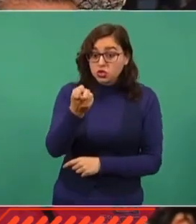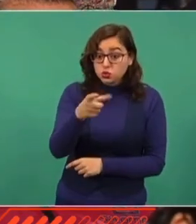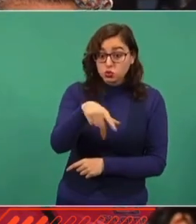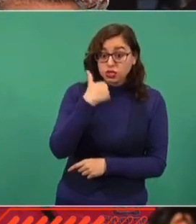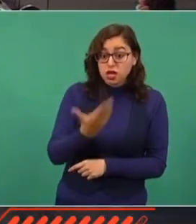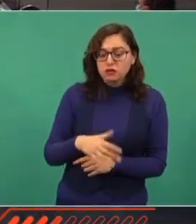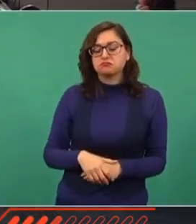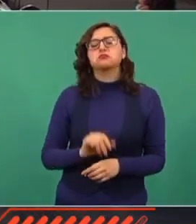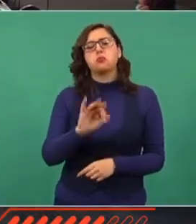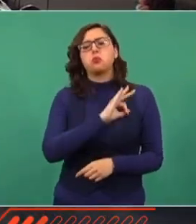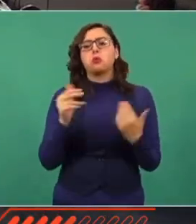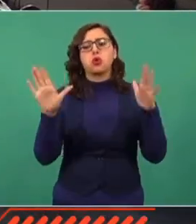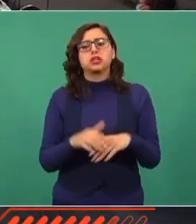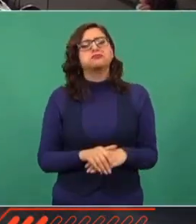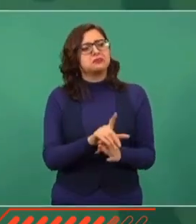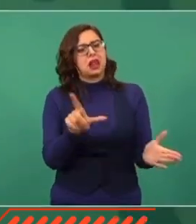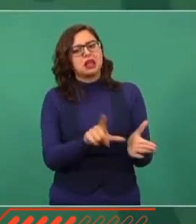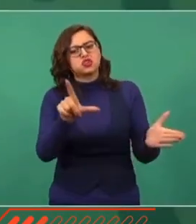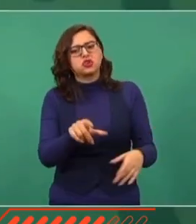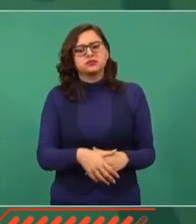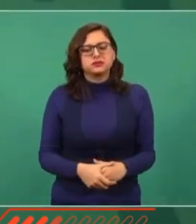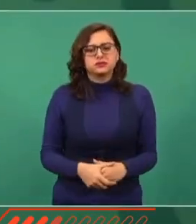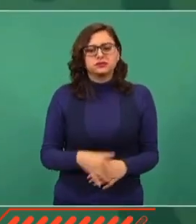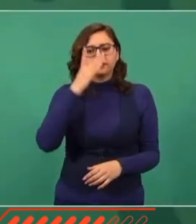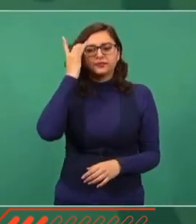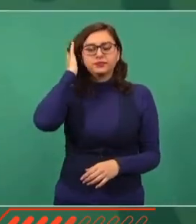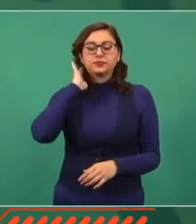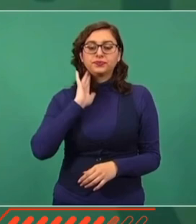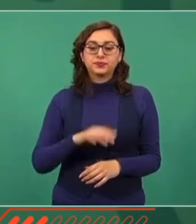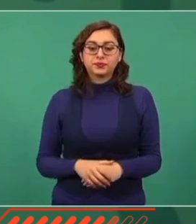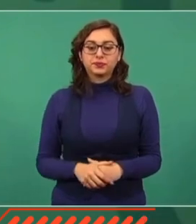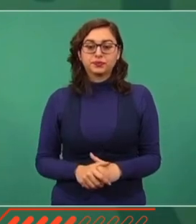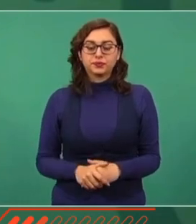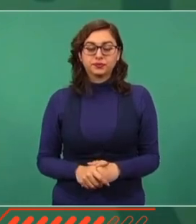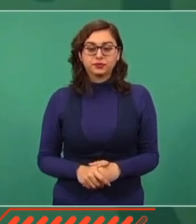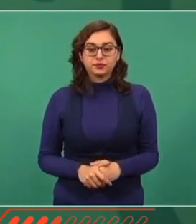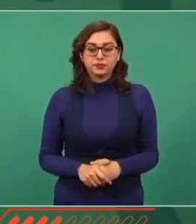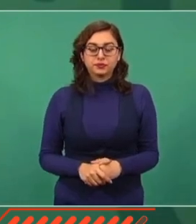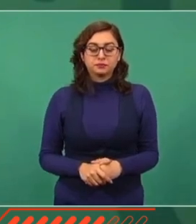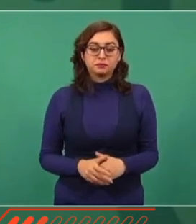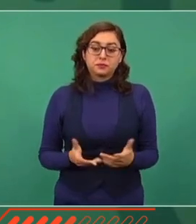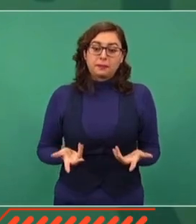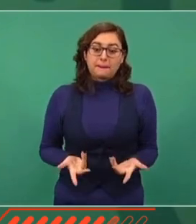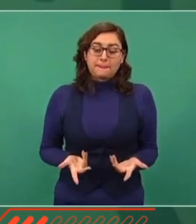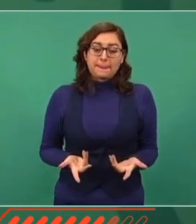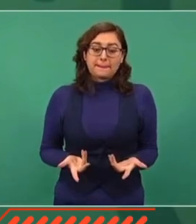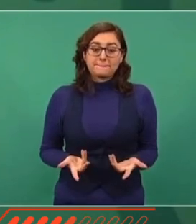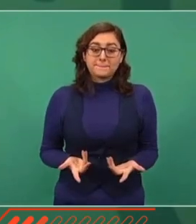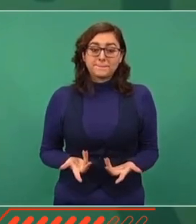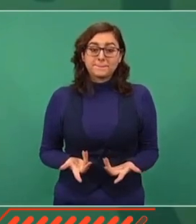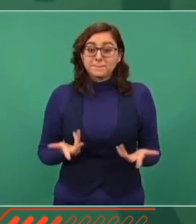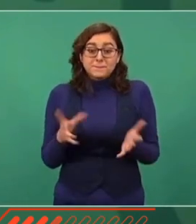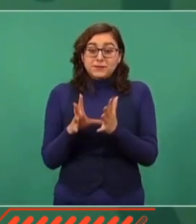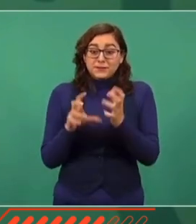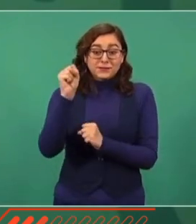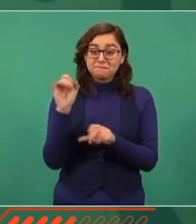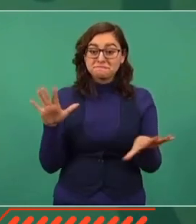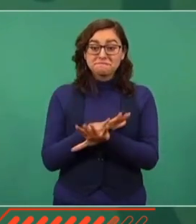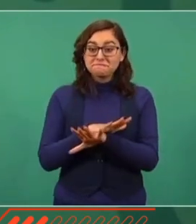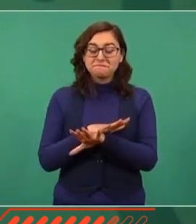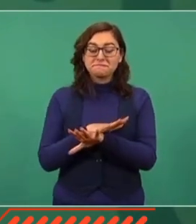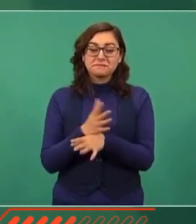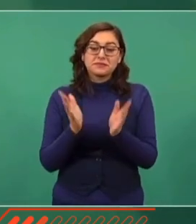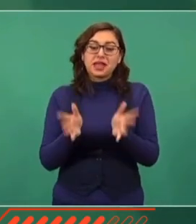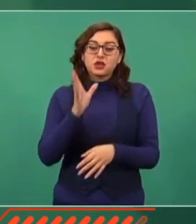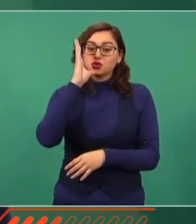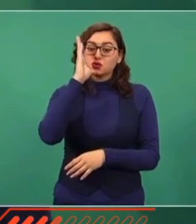diciendo? Sí, es una elección de democracia. Y no podrían ya modificar la Constitución, solo que